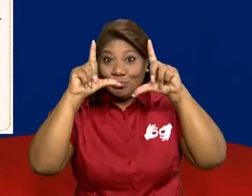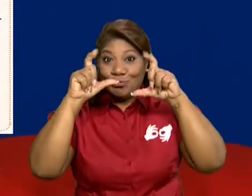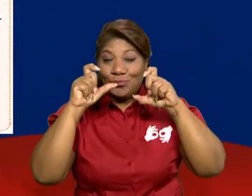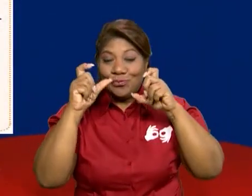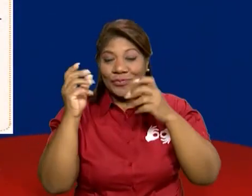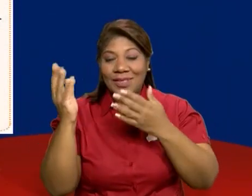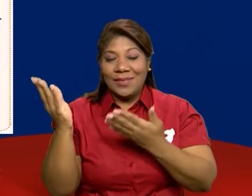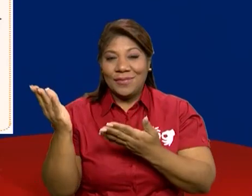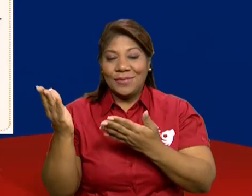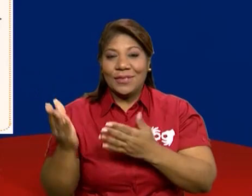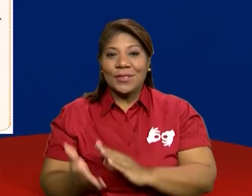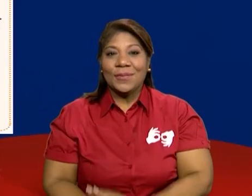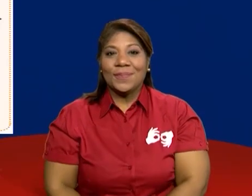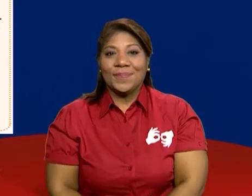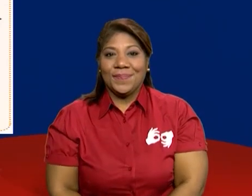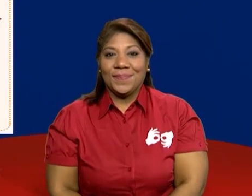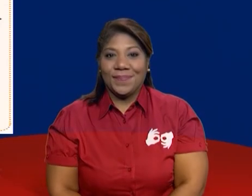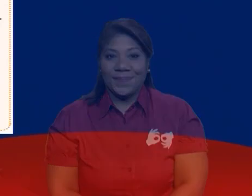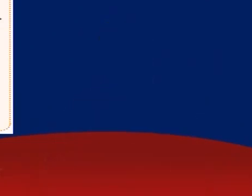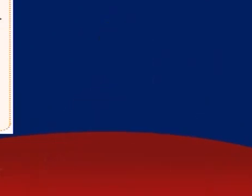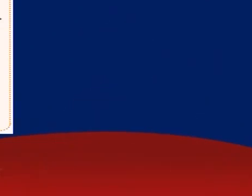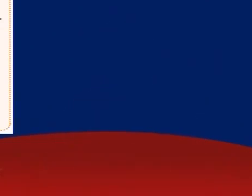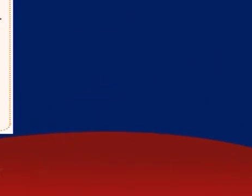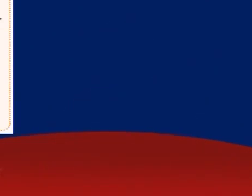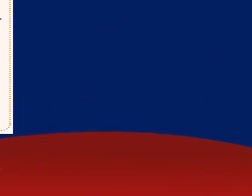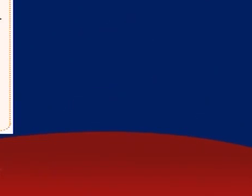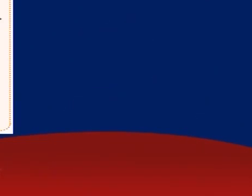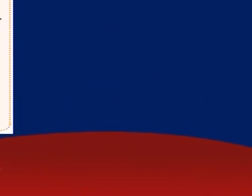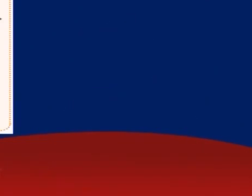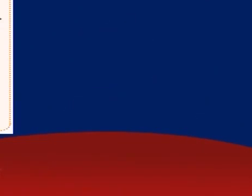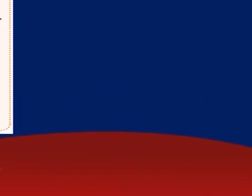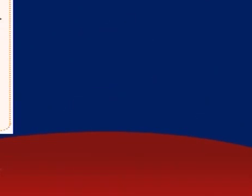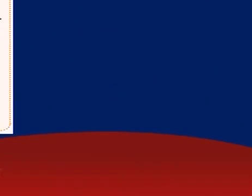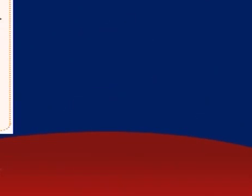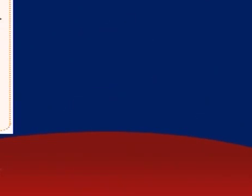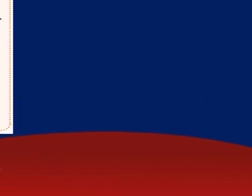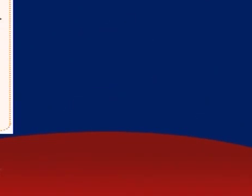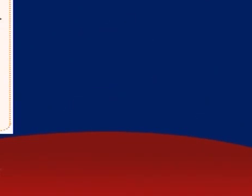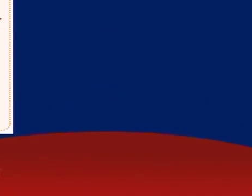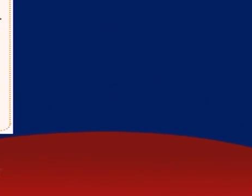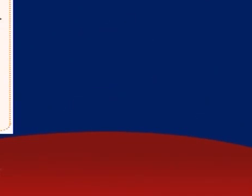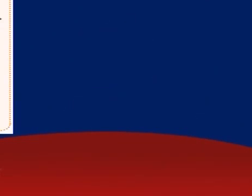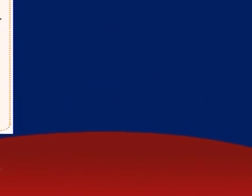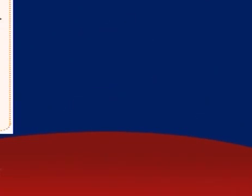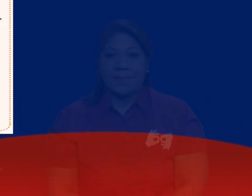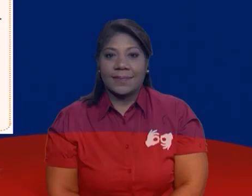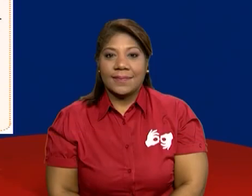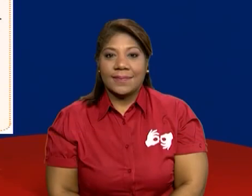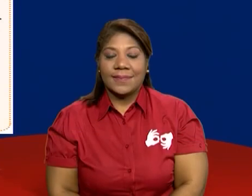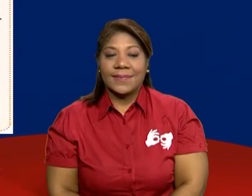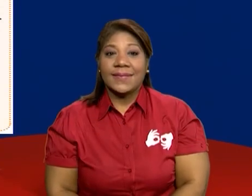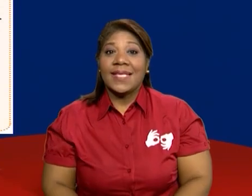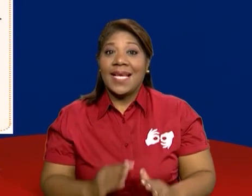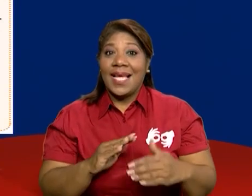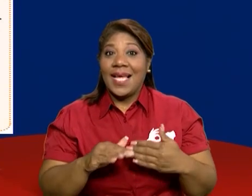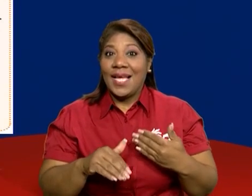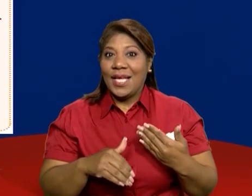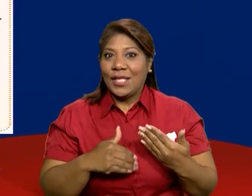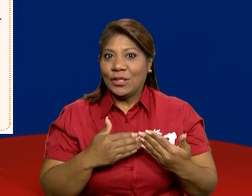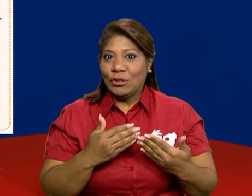a prácticamente todas las actividades. ¿Por qué razón? Porque al final nosotros vamos a hacer